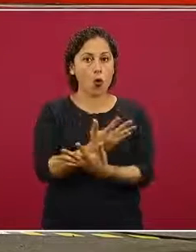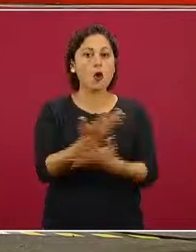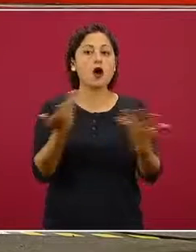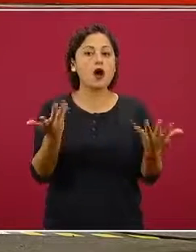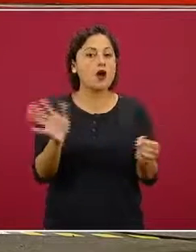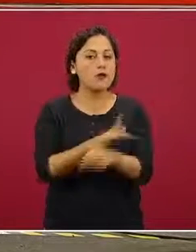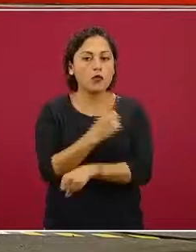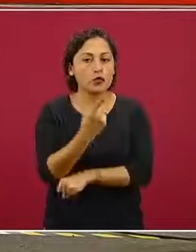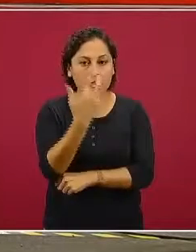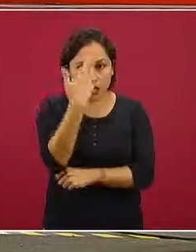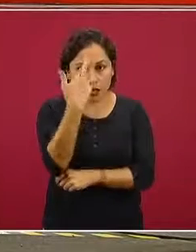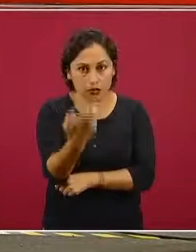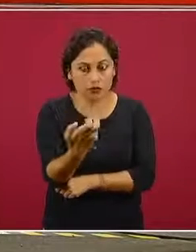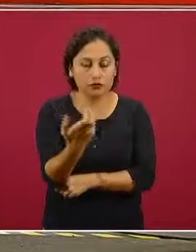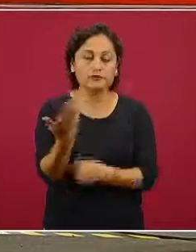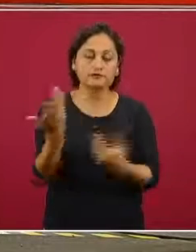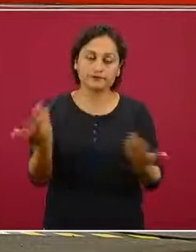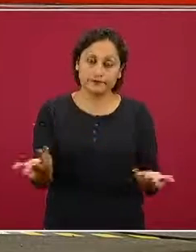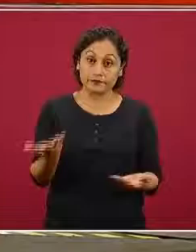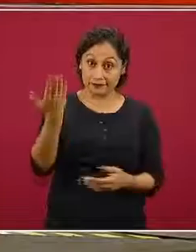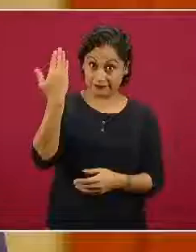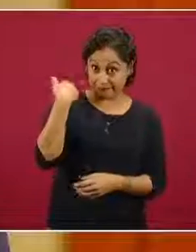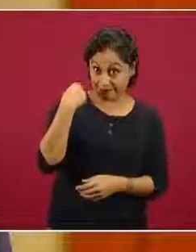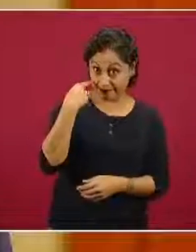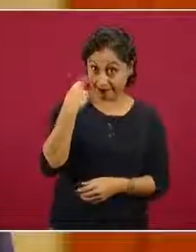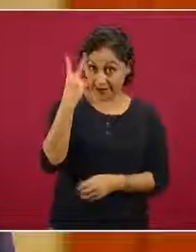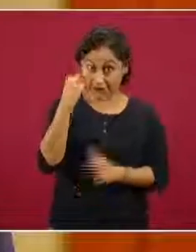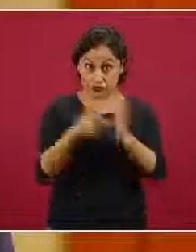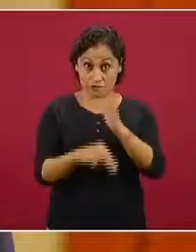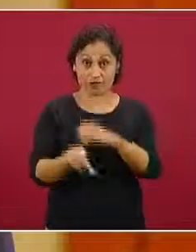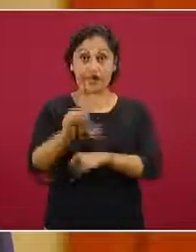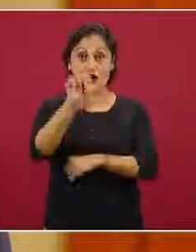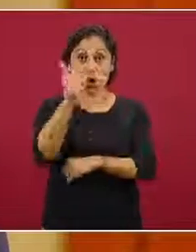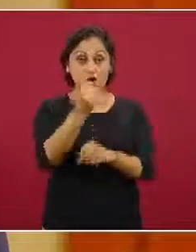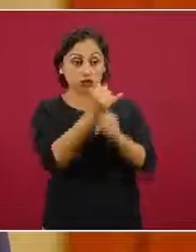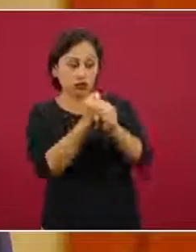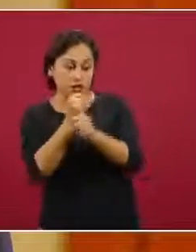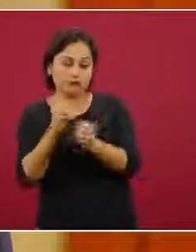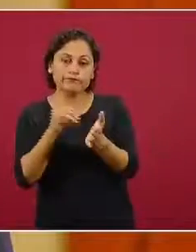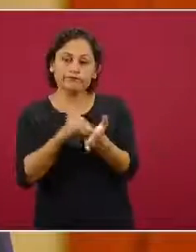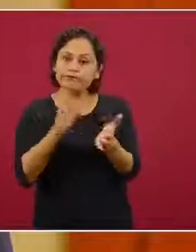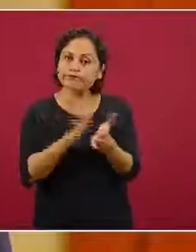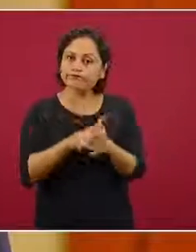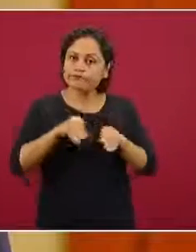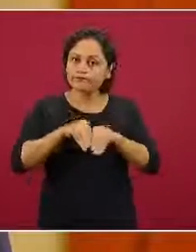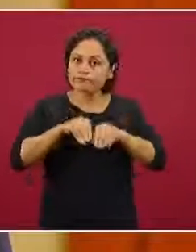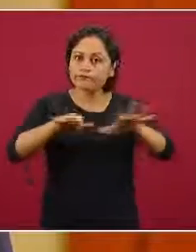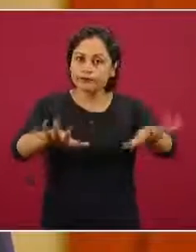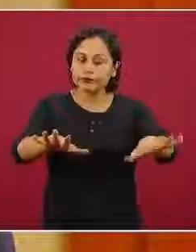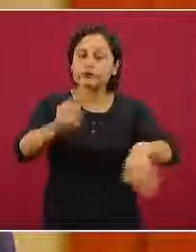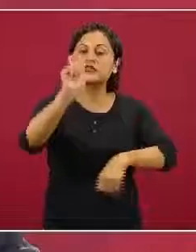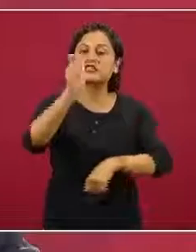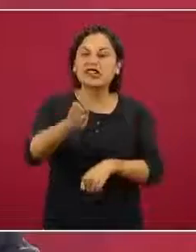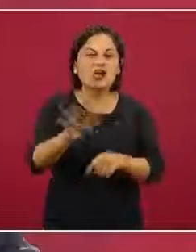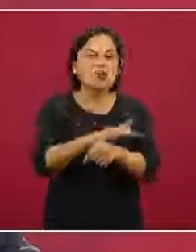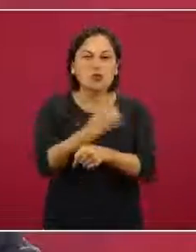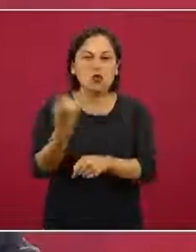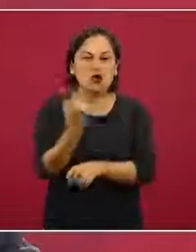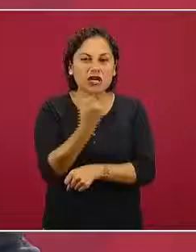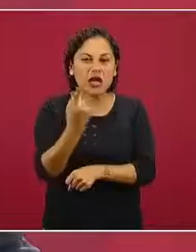las dos causas fundamentales insisto en 2011 es cuando se documentó esto por primera vez lo primero es la